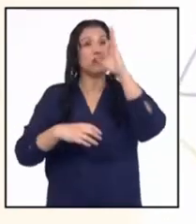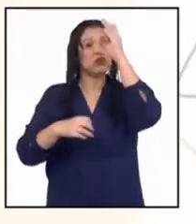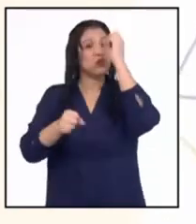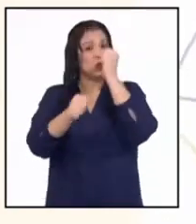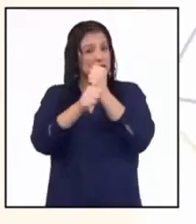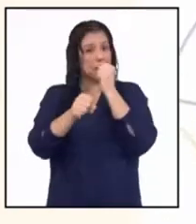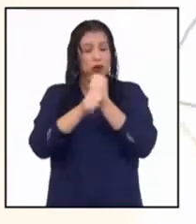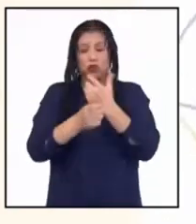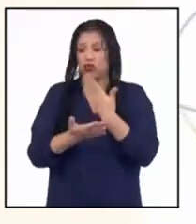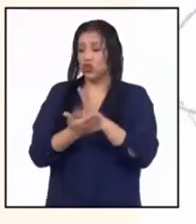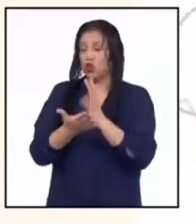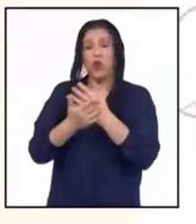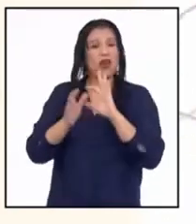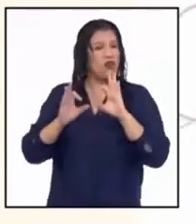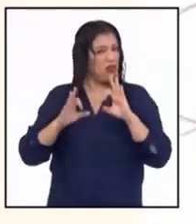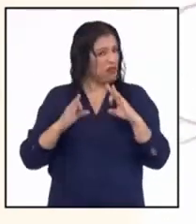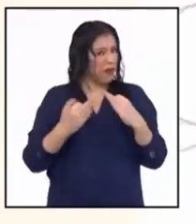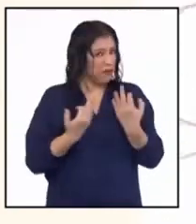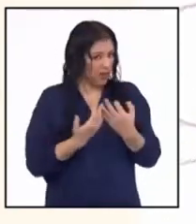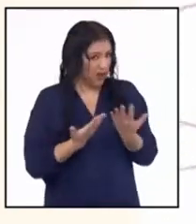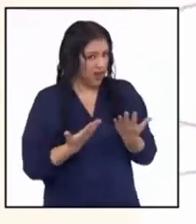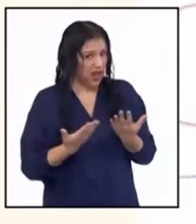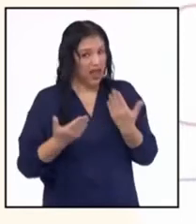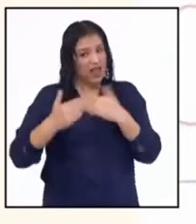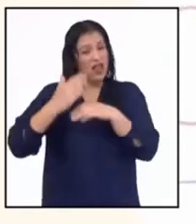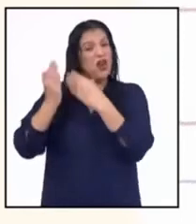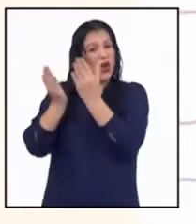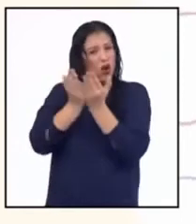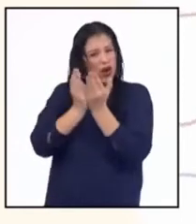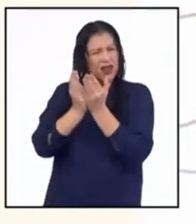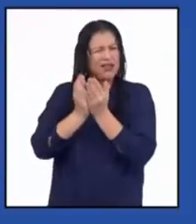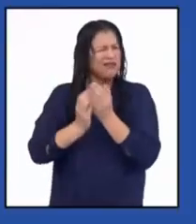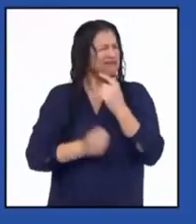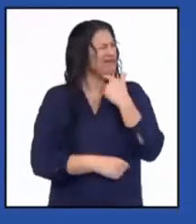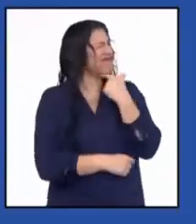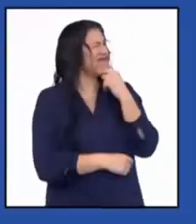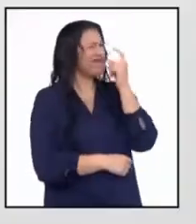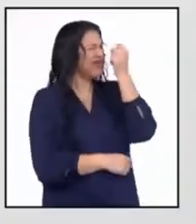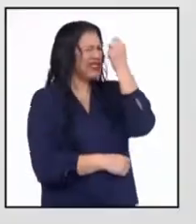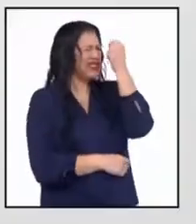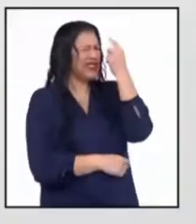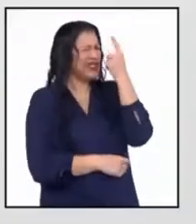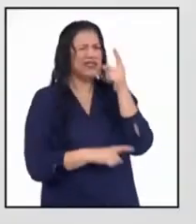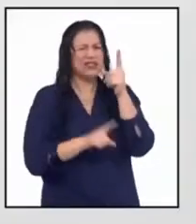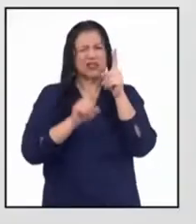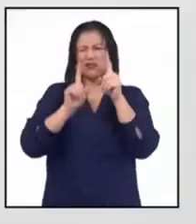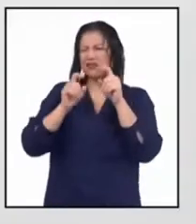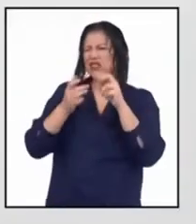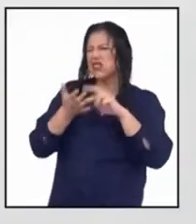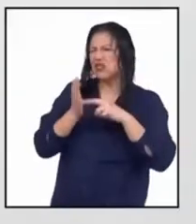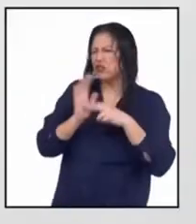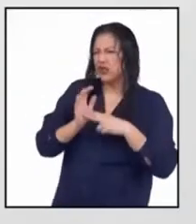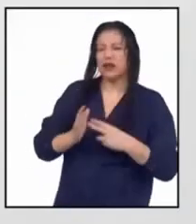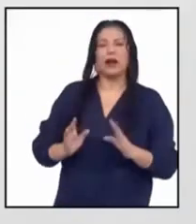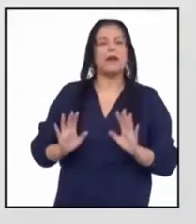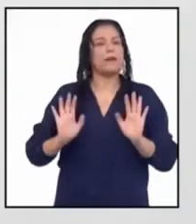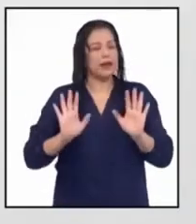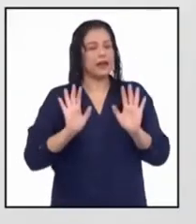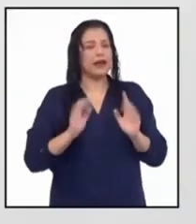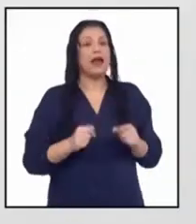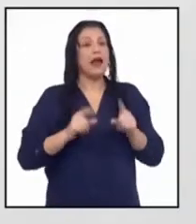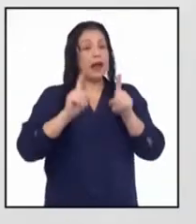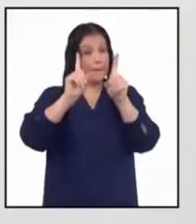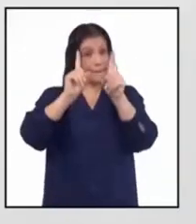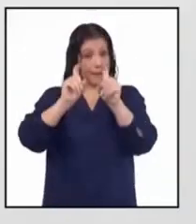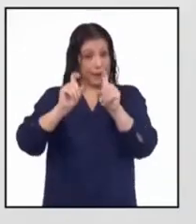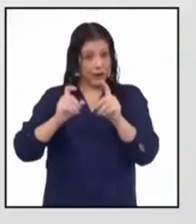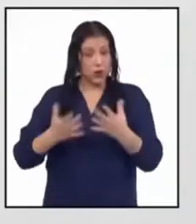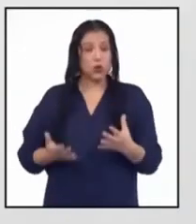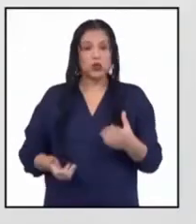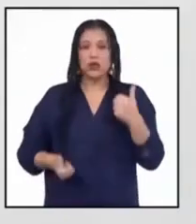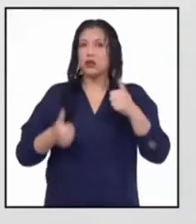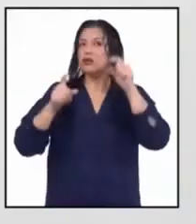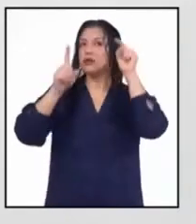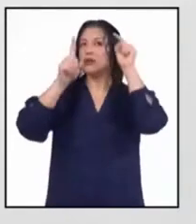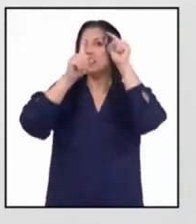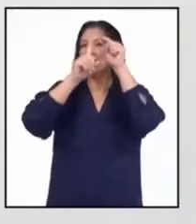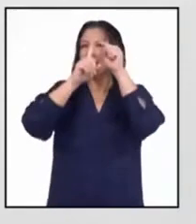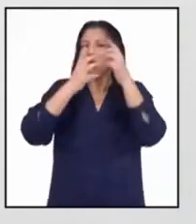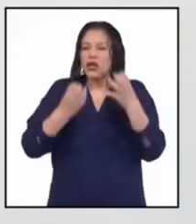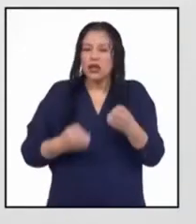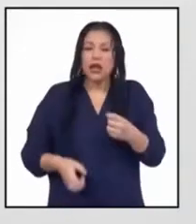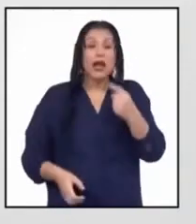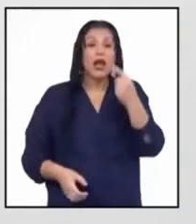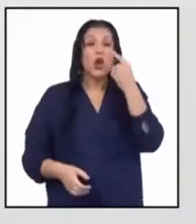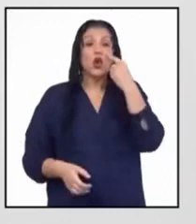Aquí sí no estoy tan seguro, profesora. ¿A qué se refiere eso? Veamos. Esta pregunta apunta a conocer